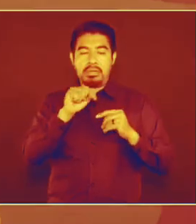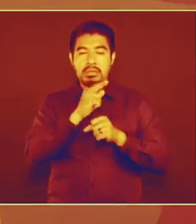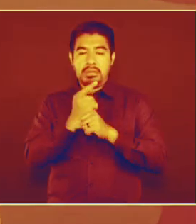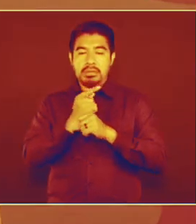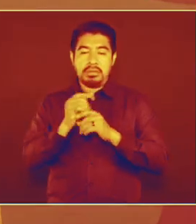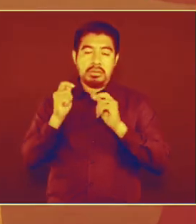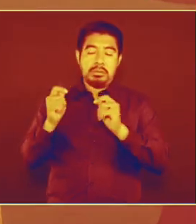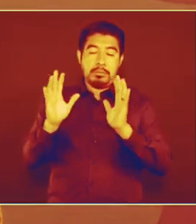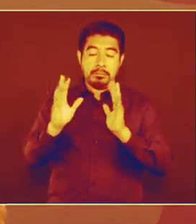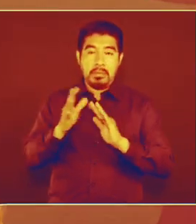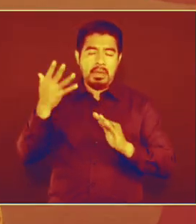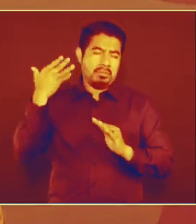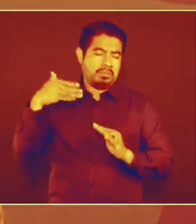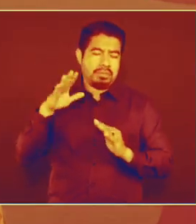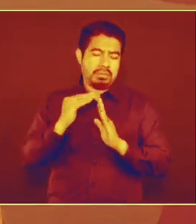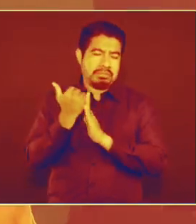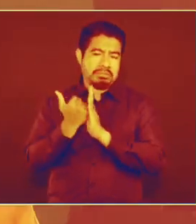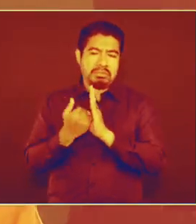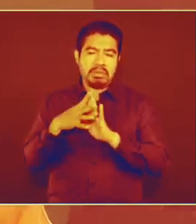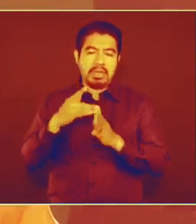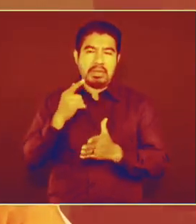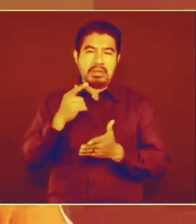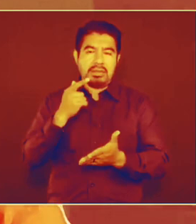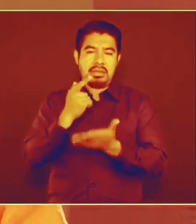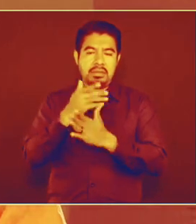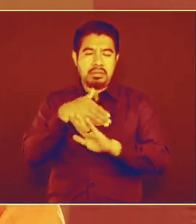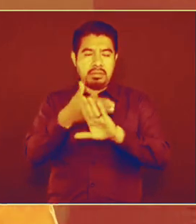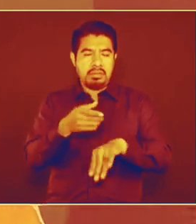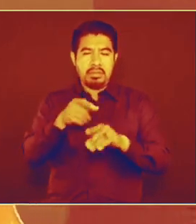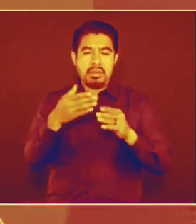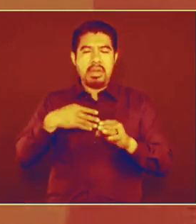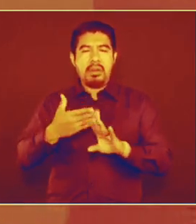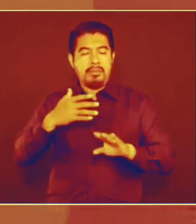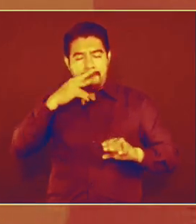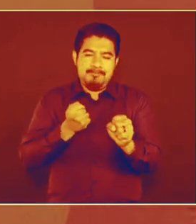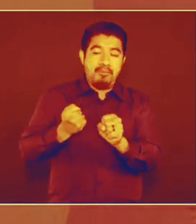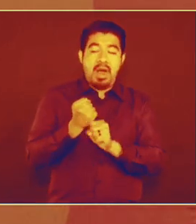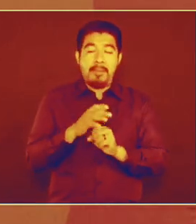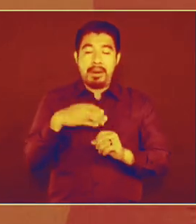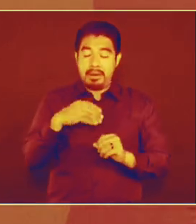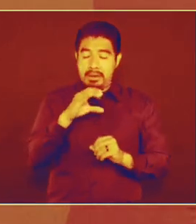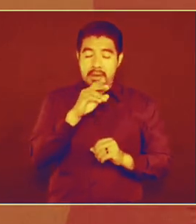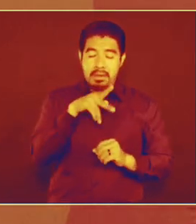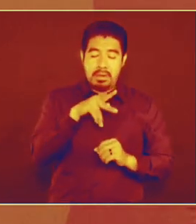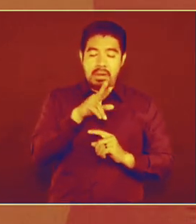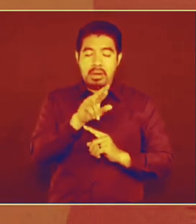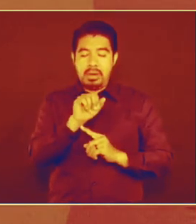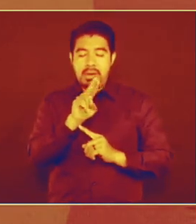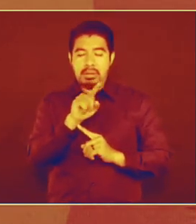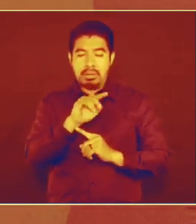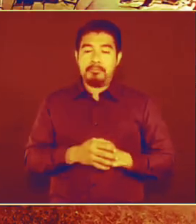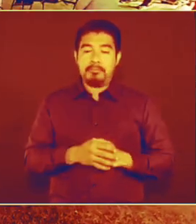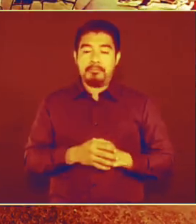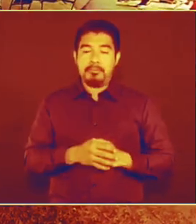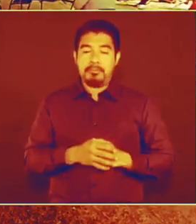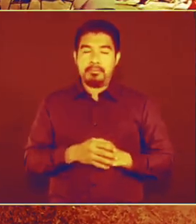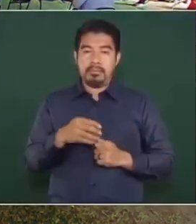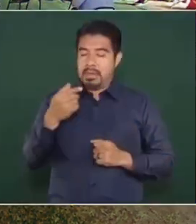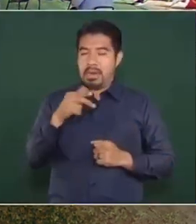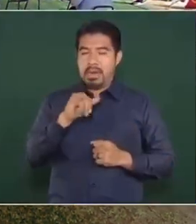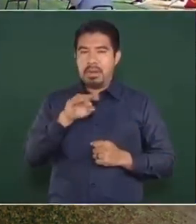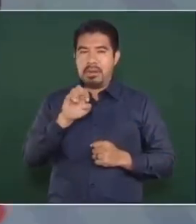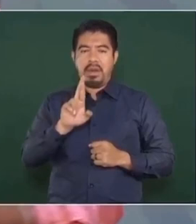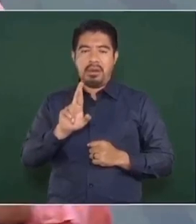es infinitamente menor al daño que han ocasionado a México. Krause y el señor que hace la denuncia, Gerida,